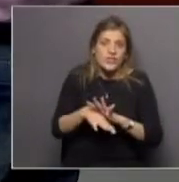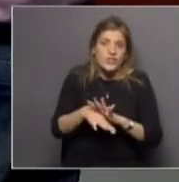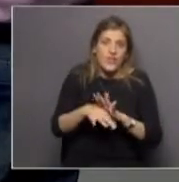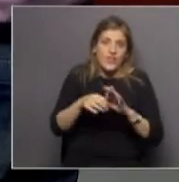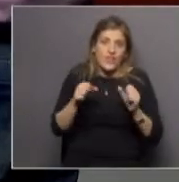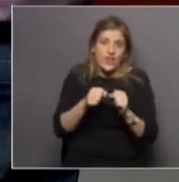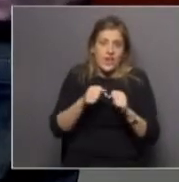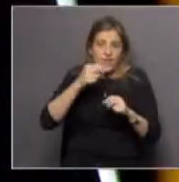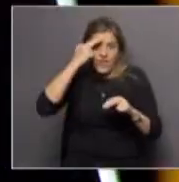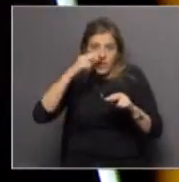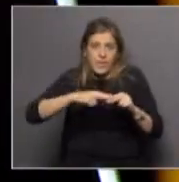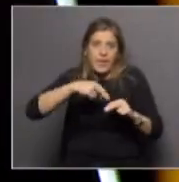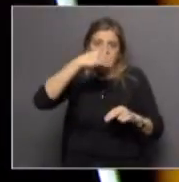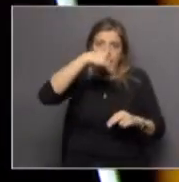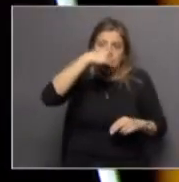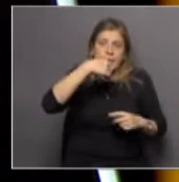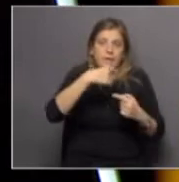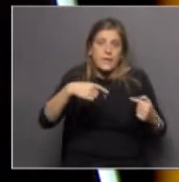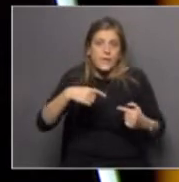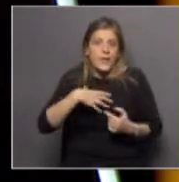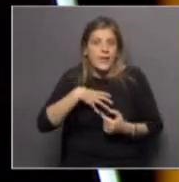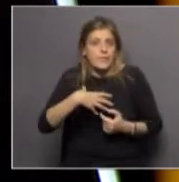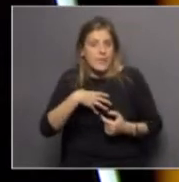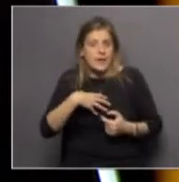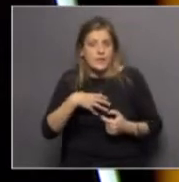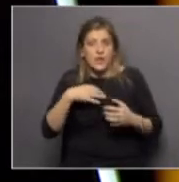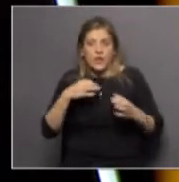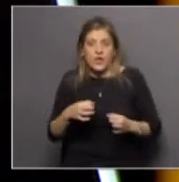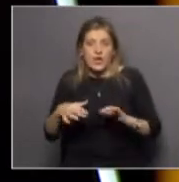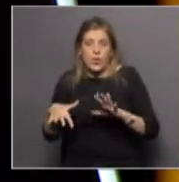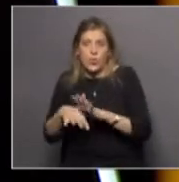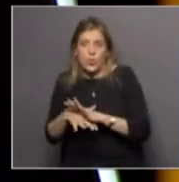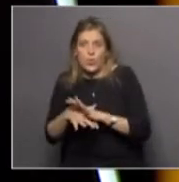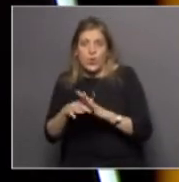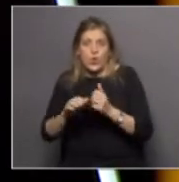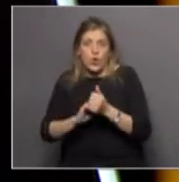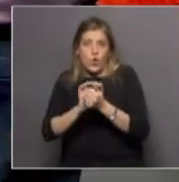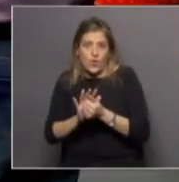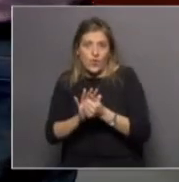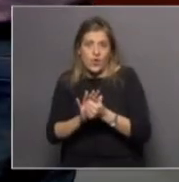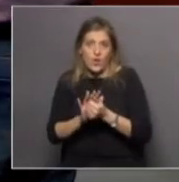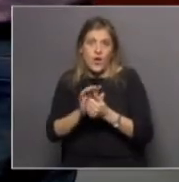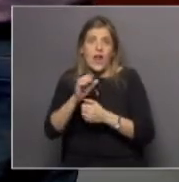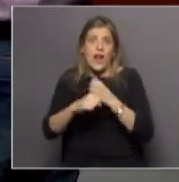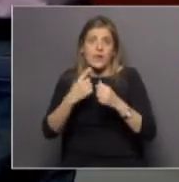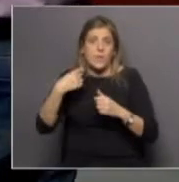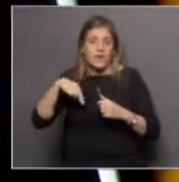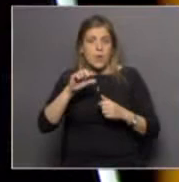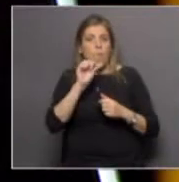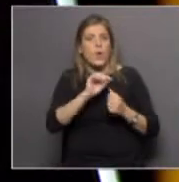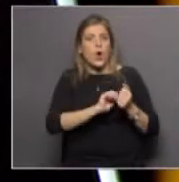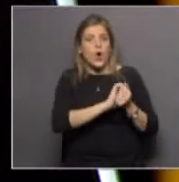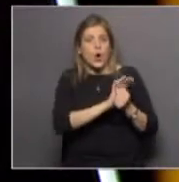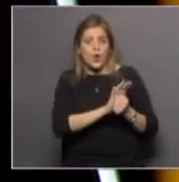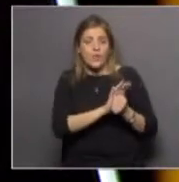las enfermedades respiratorias propias del invierno y el coronavirus afortunadamente tuvimos poco coronavirus el año pasado este